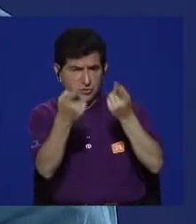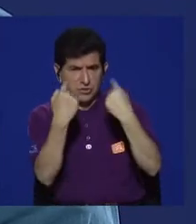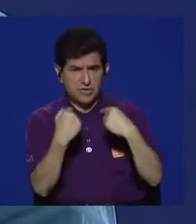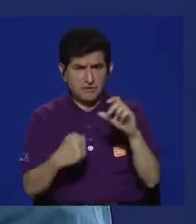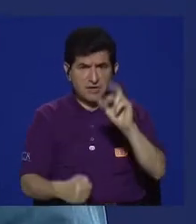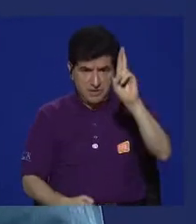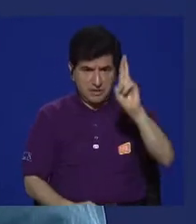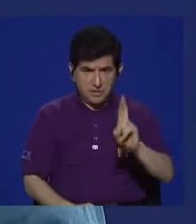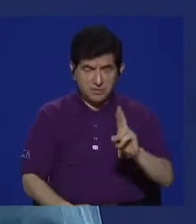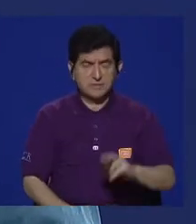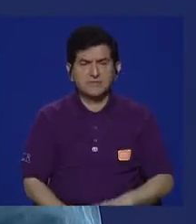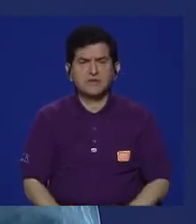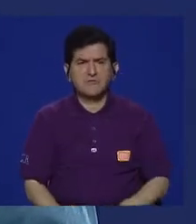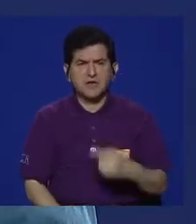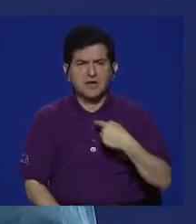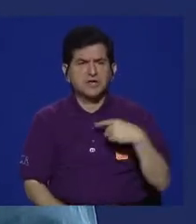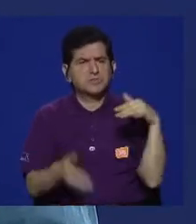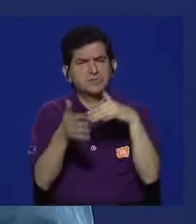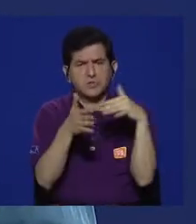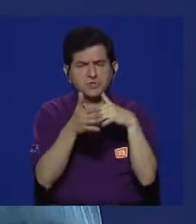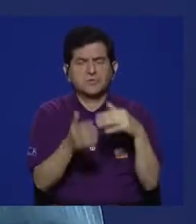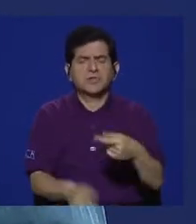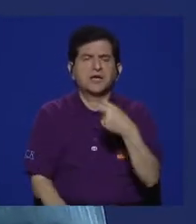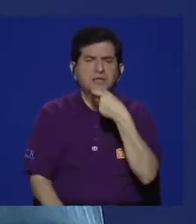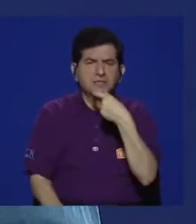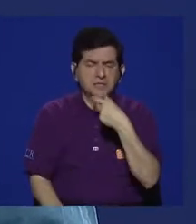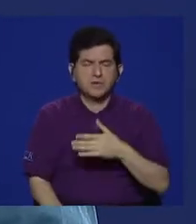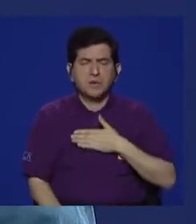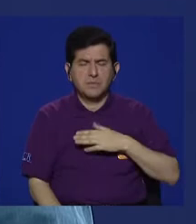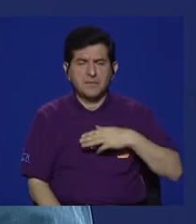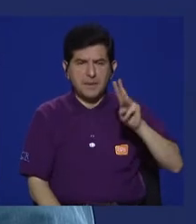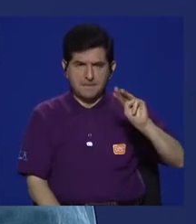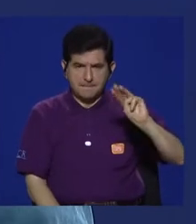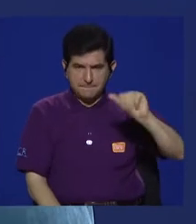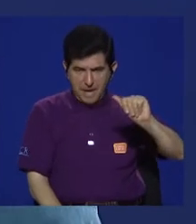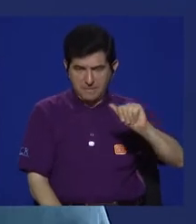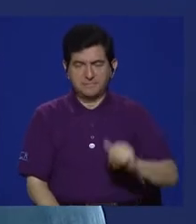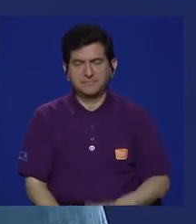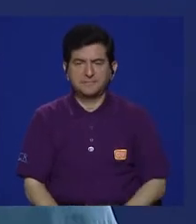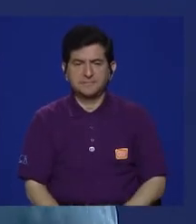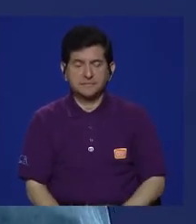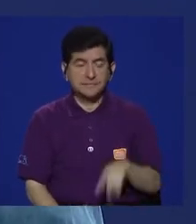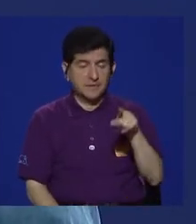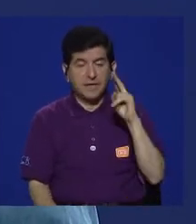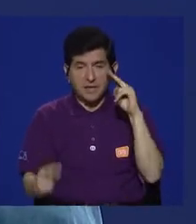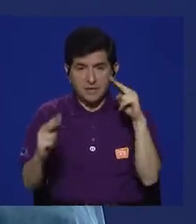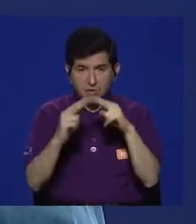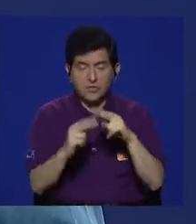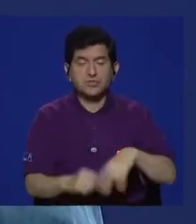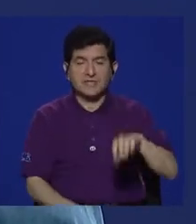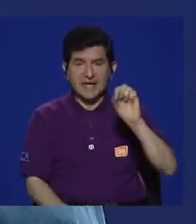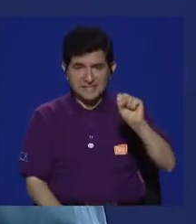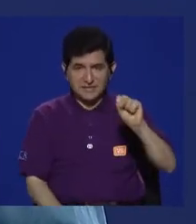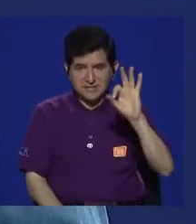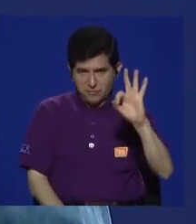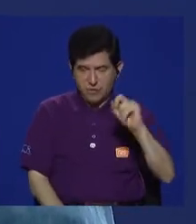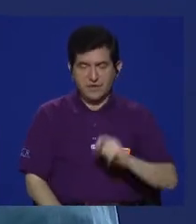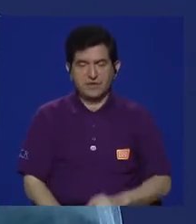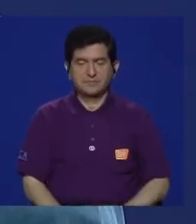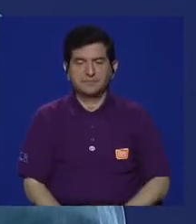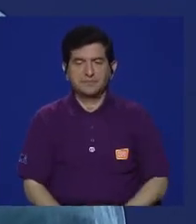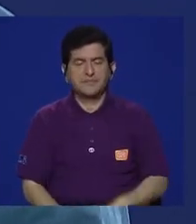aquí en Costa Rica, estuve estudiando en Inglaterra mi maestría. Es donde conocí a Sebastián Fournier.